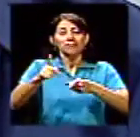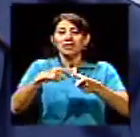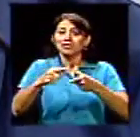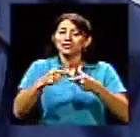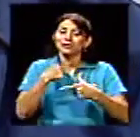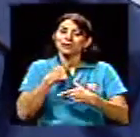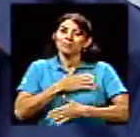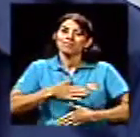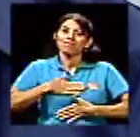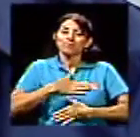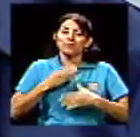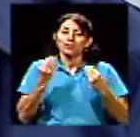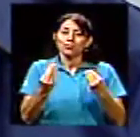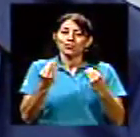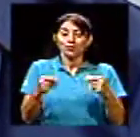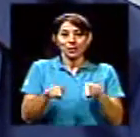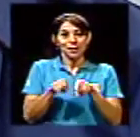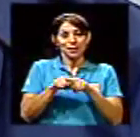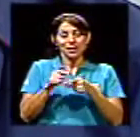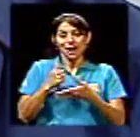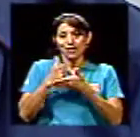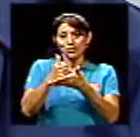Y ayuda a proyectar la escuela también.